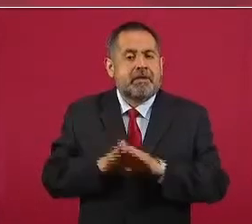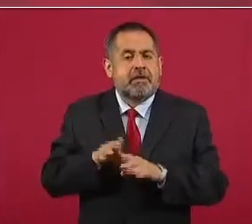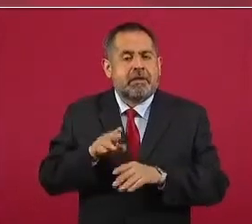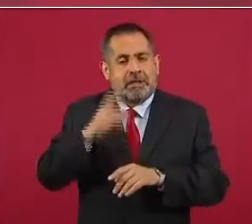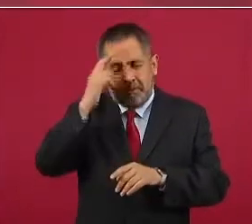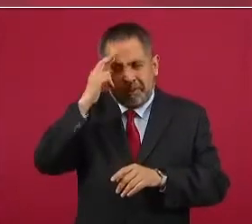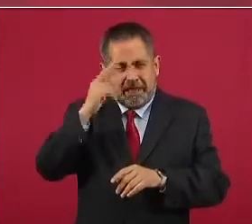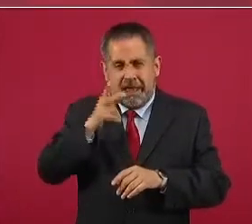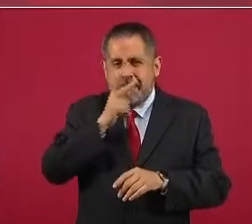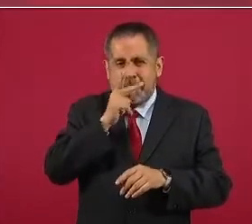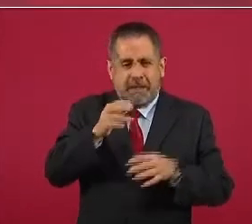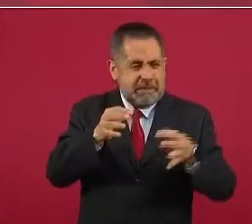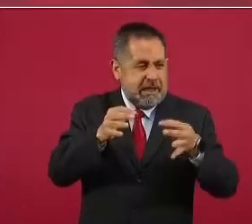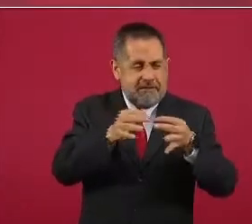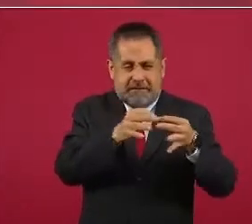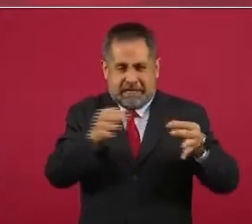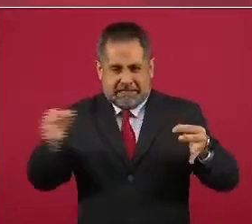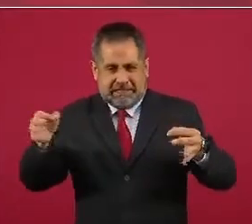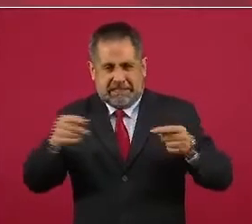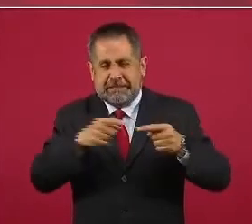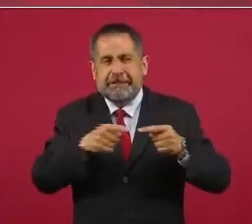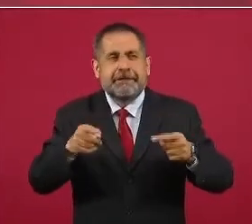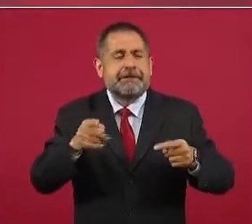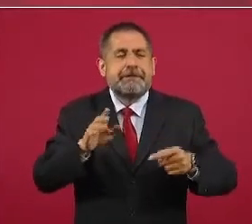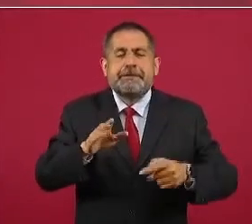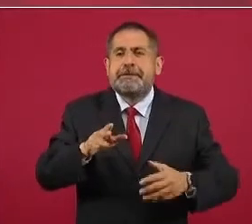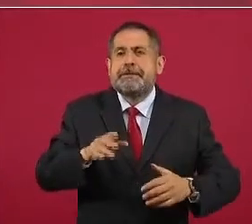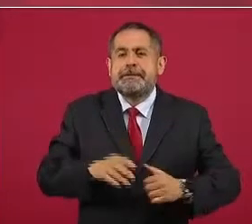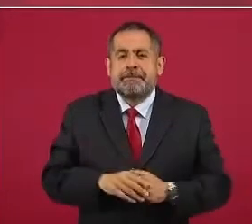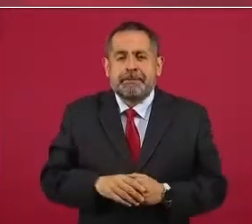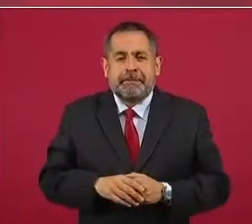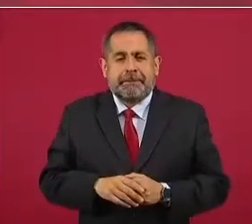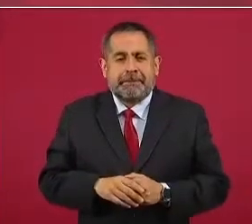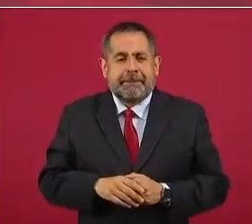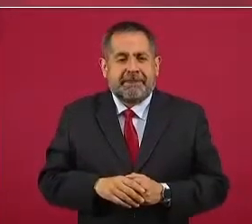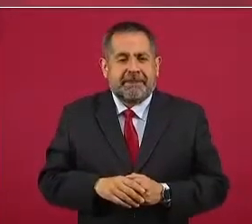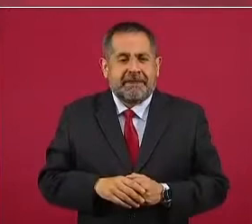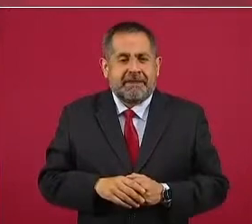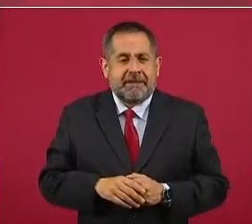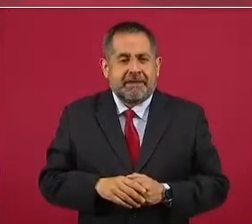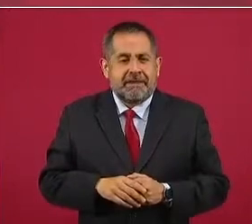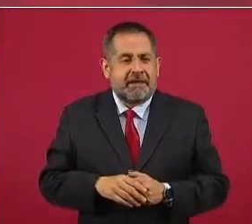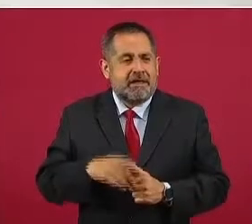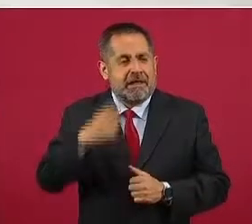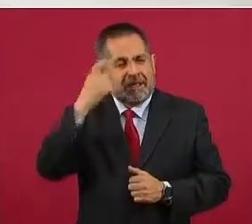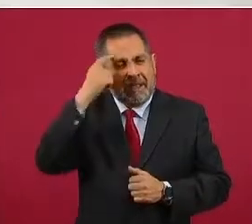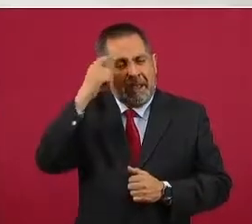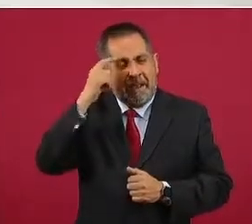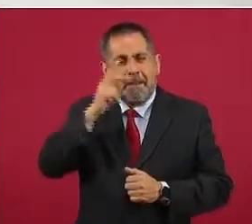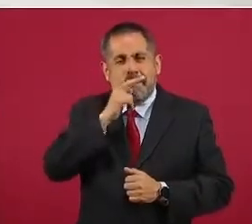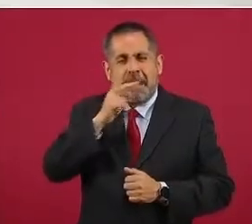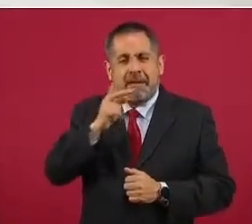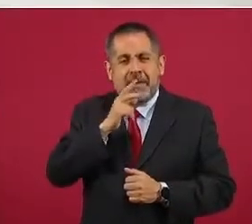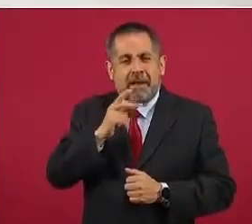La frase que nos hacen lo que el viento a Juárez,